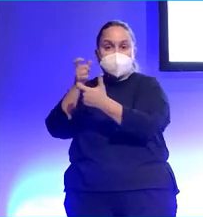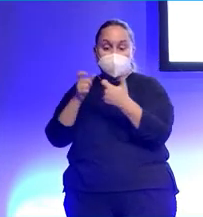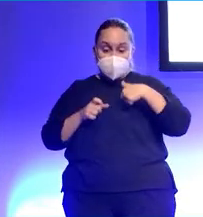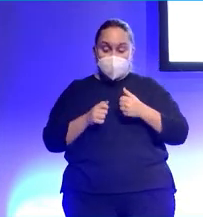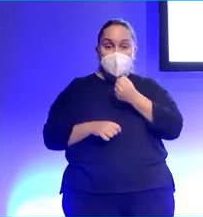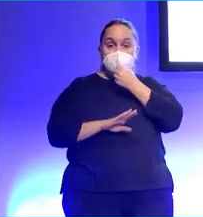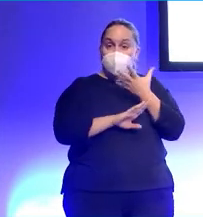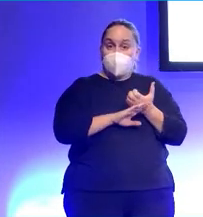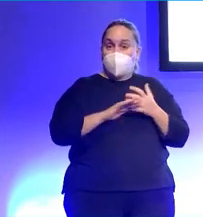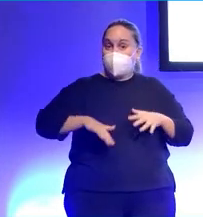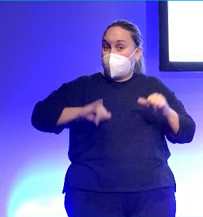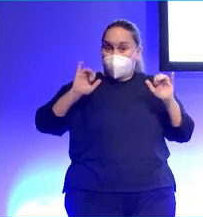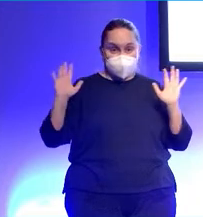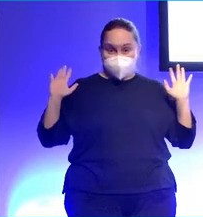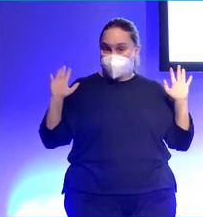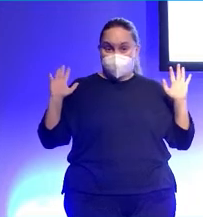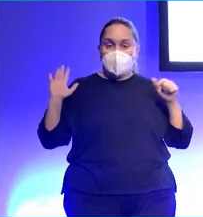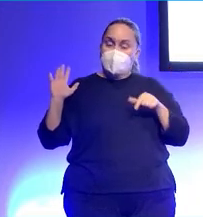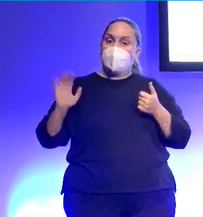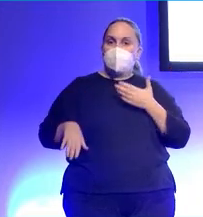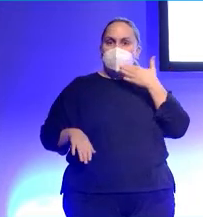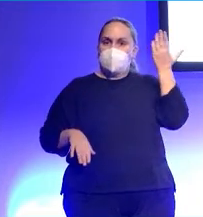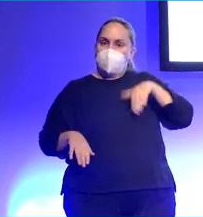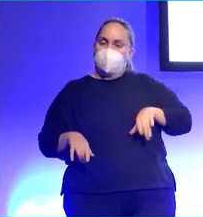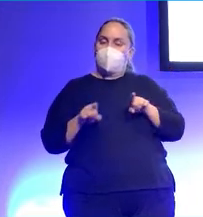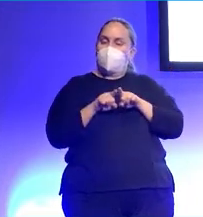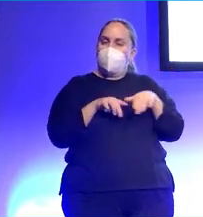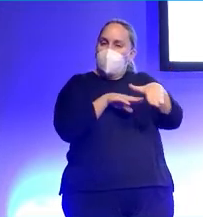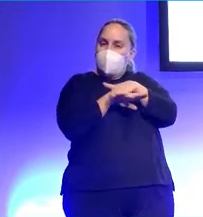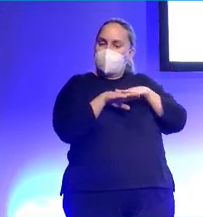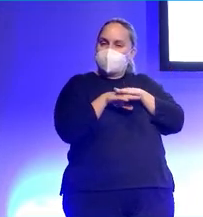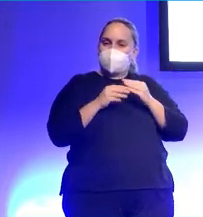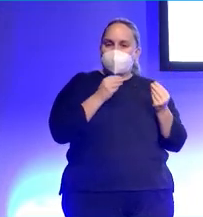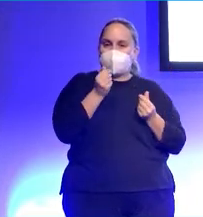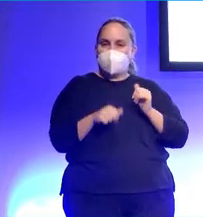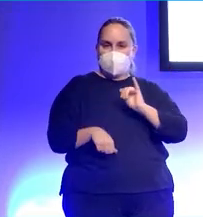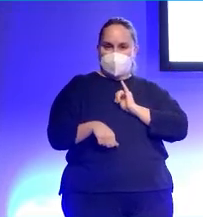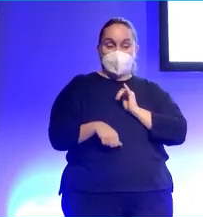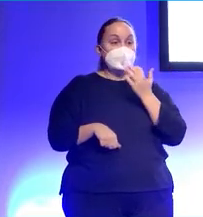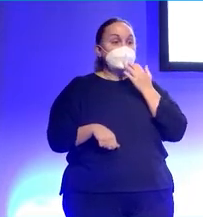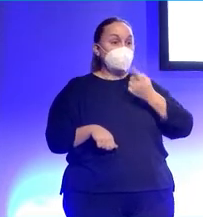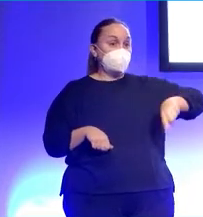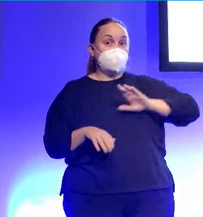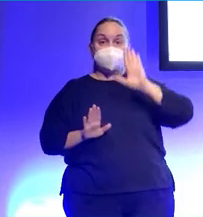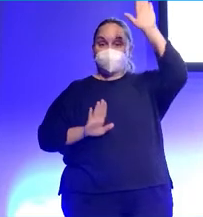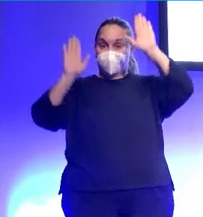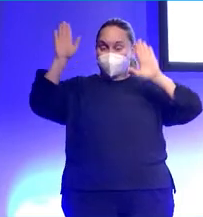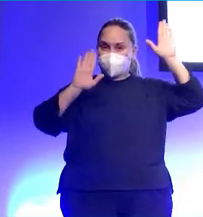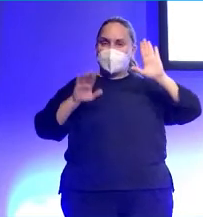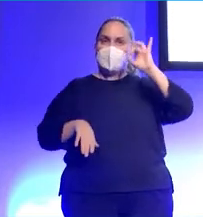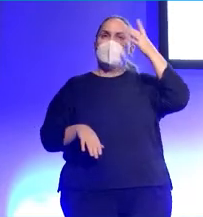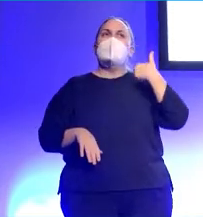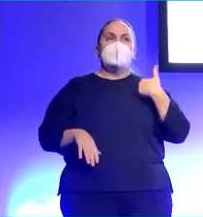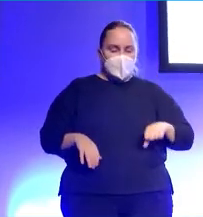Lo cual es la leche y forma parte un poco de la esencia del podcasting. Si alguien alguna vez está, como los que habéis levantado la mano, con esta idea de